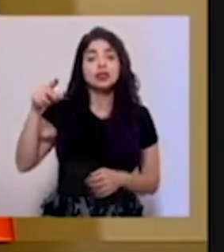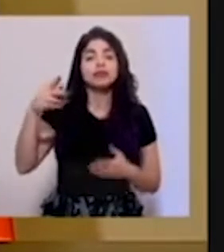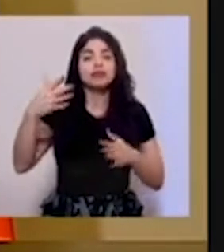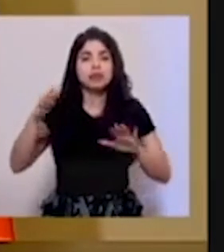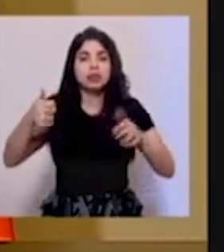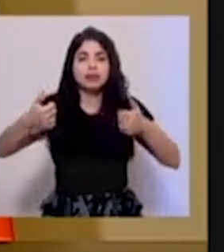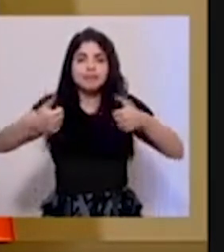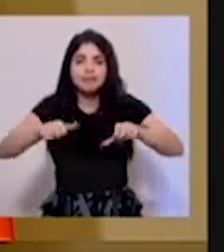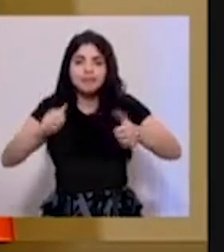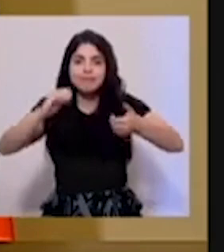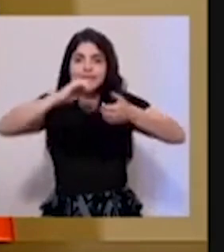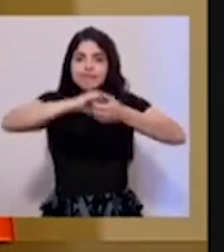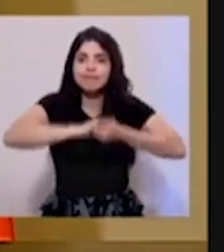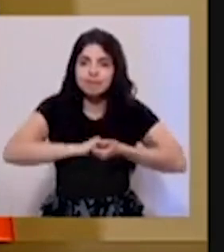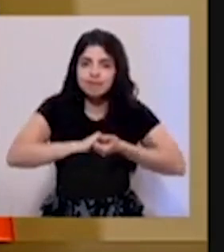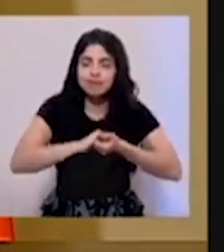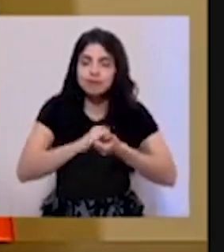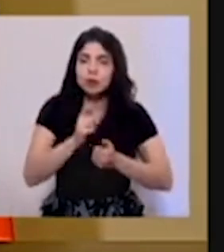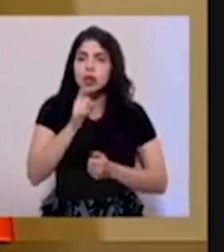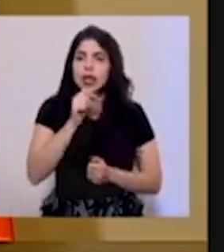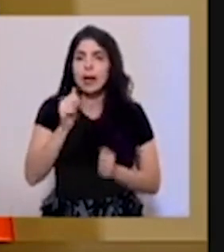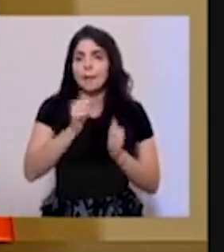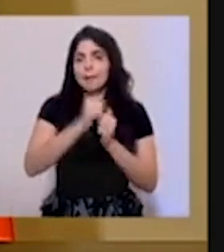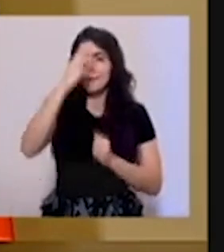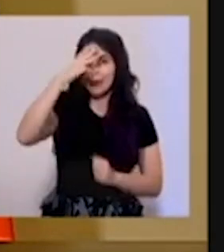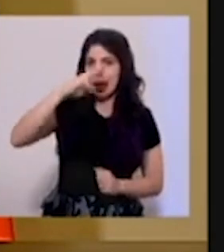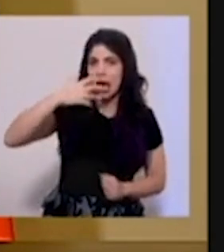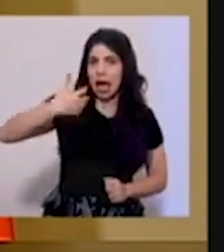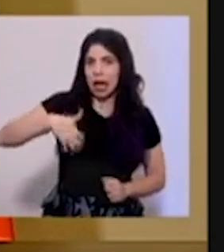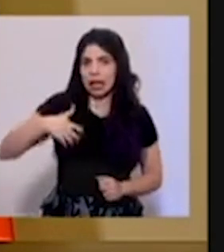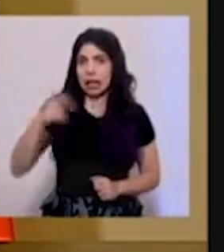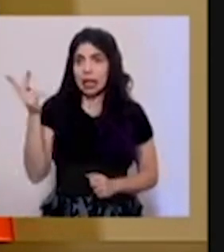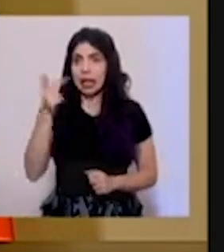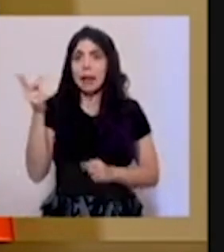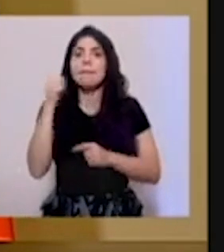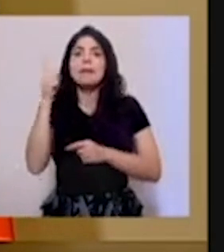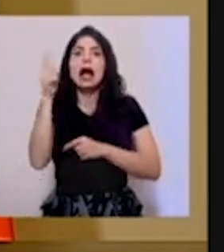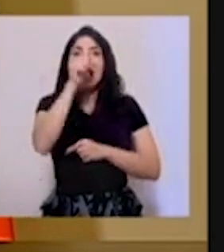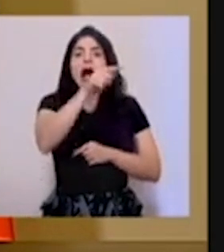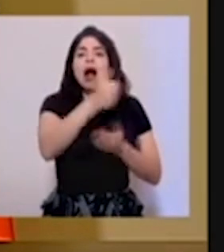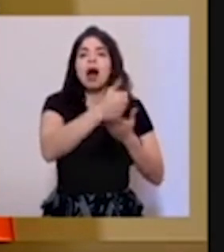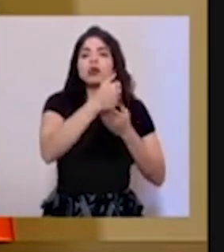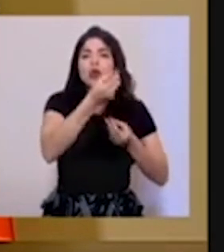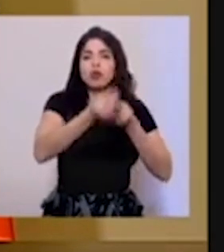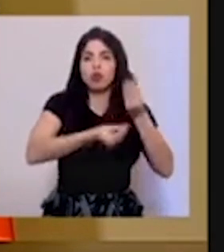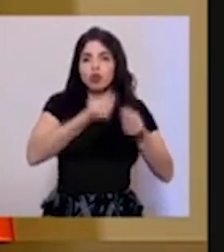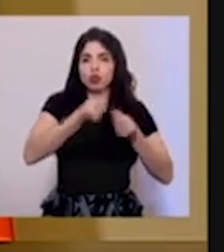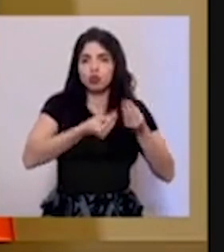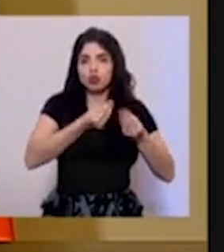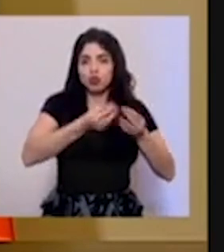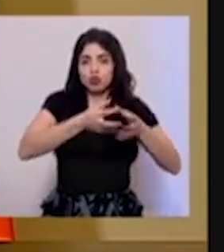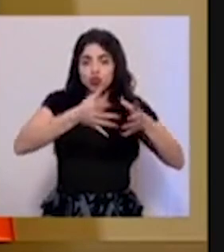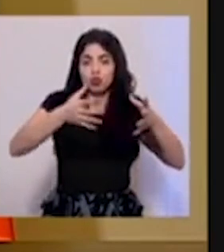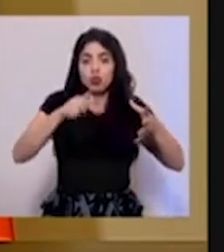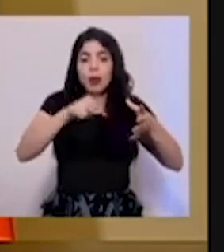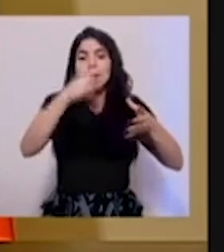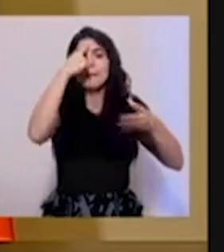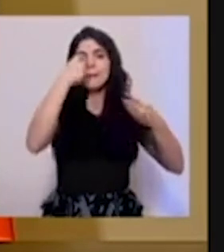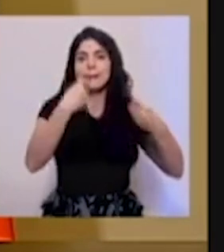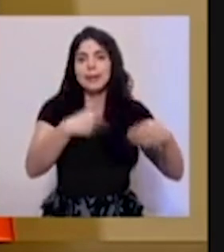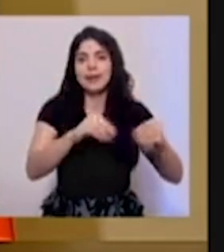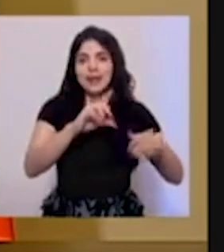convenio con México y con Argentina para producir ahí vacunas, una cantidad de dosis para Latinoamérica